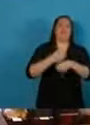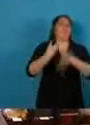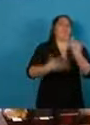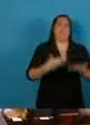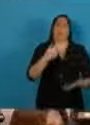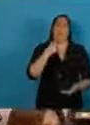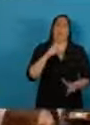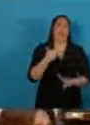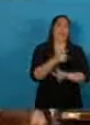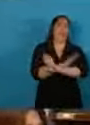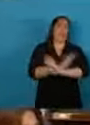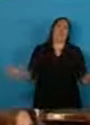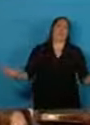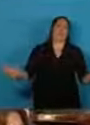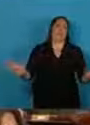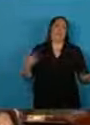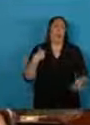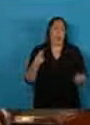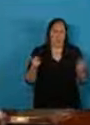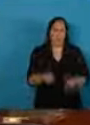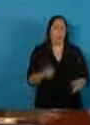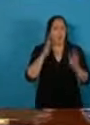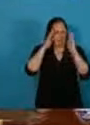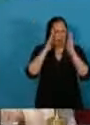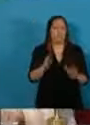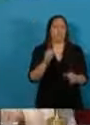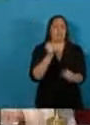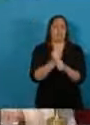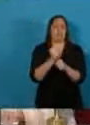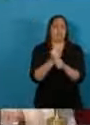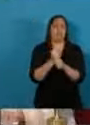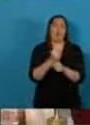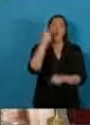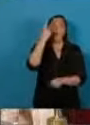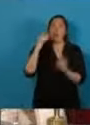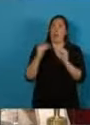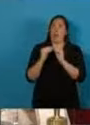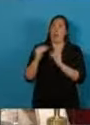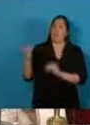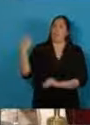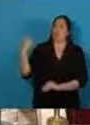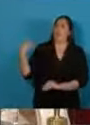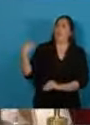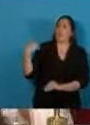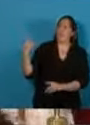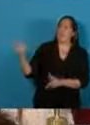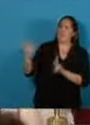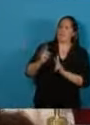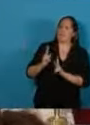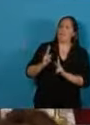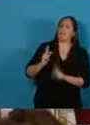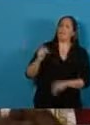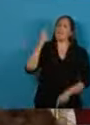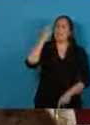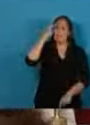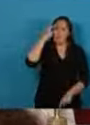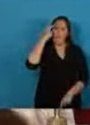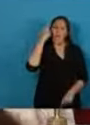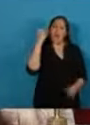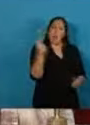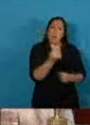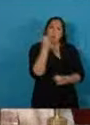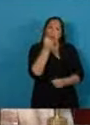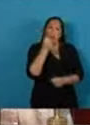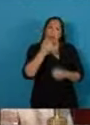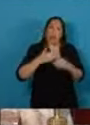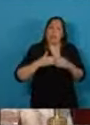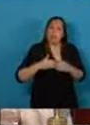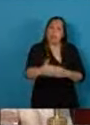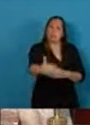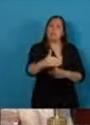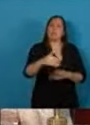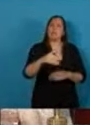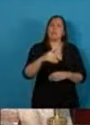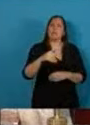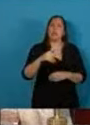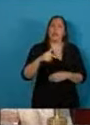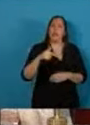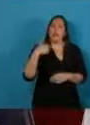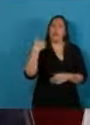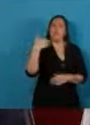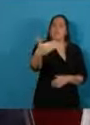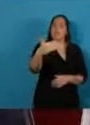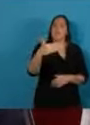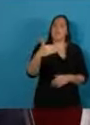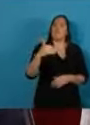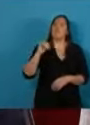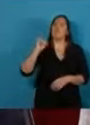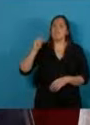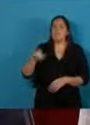días atrás un amigo me señalaba la importancia de todo ello en el futuro que se avecina tenía